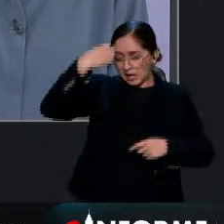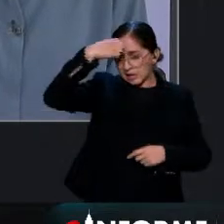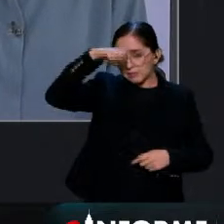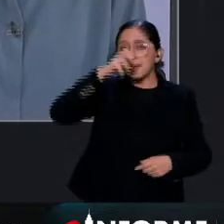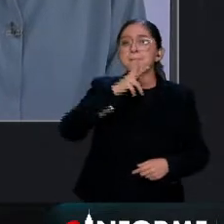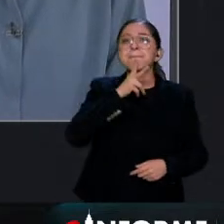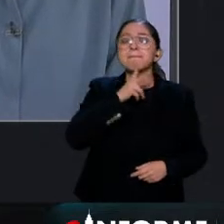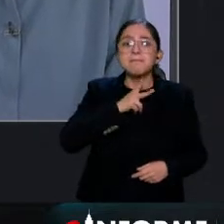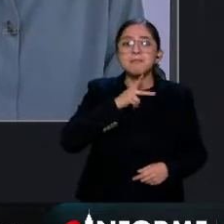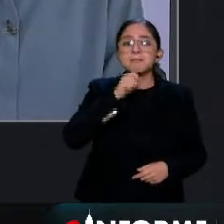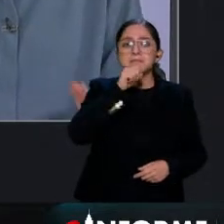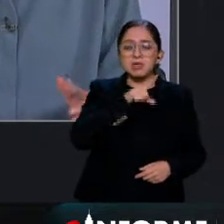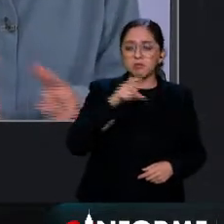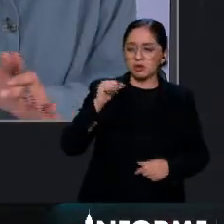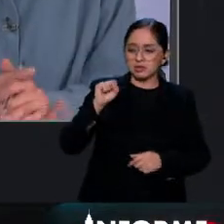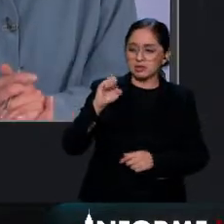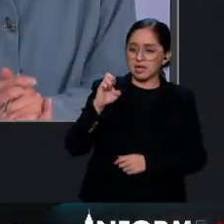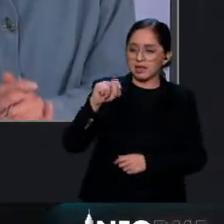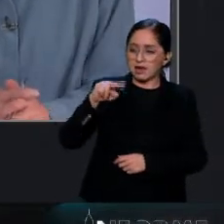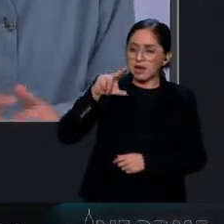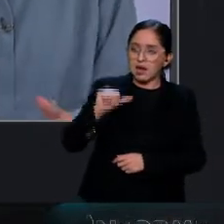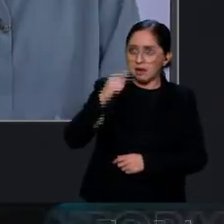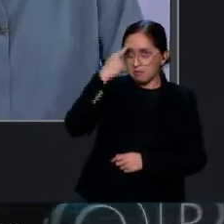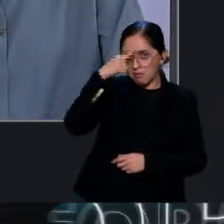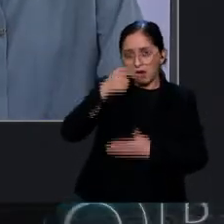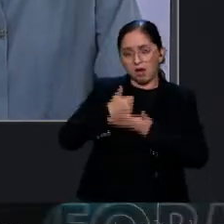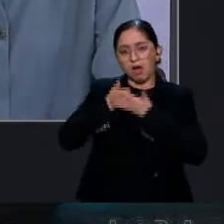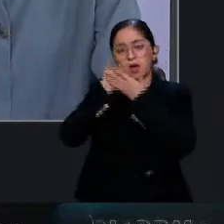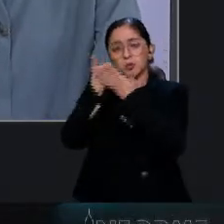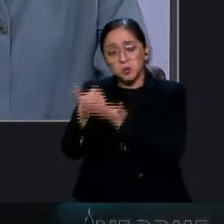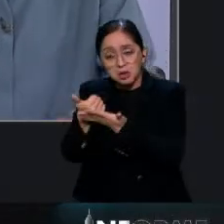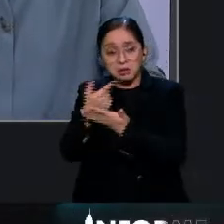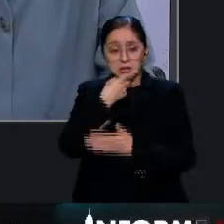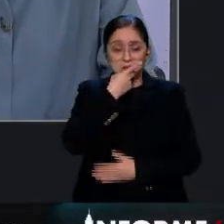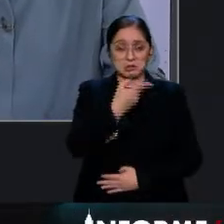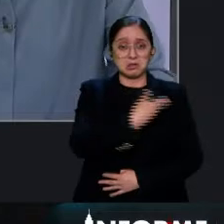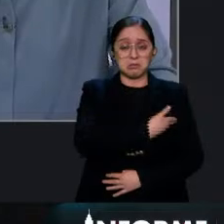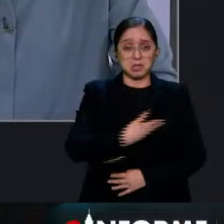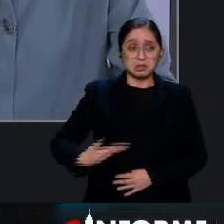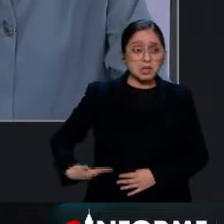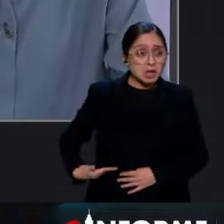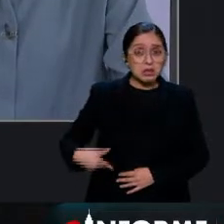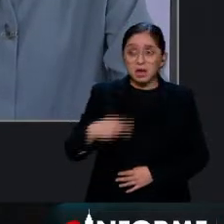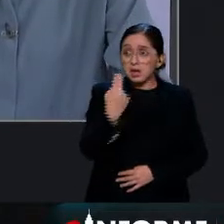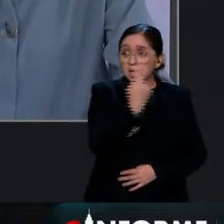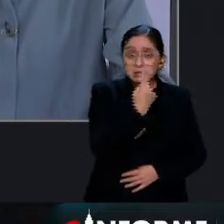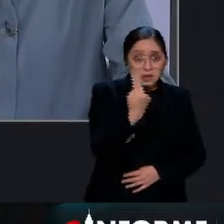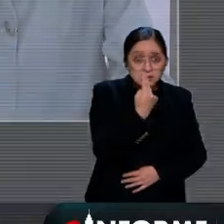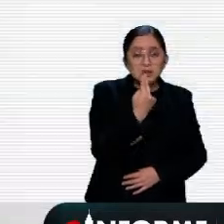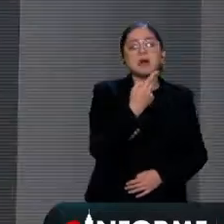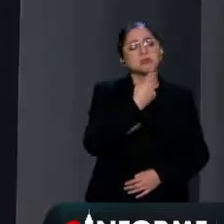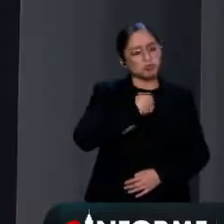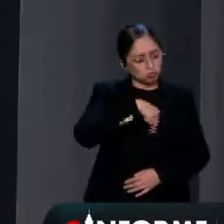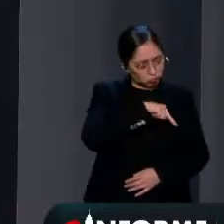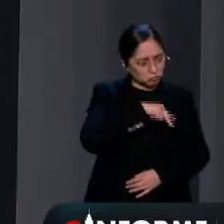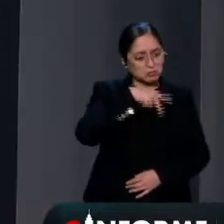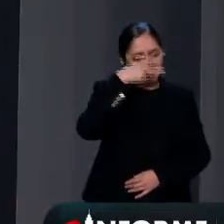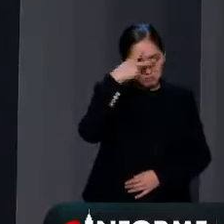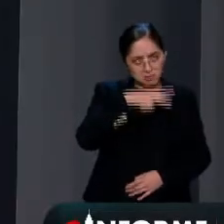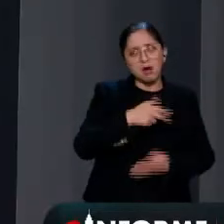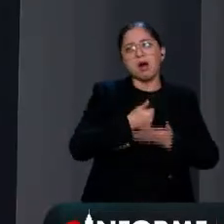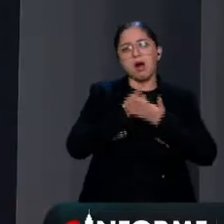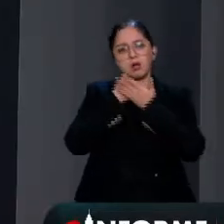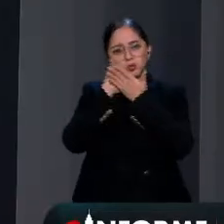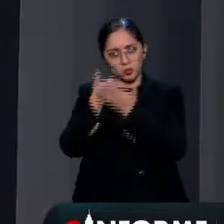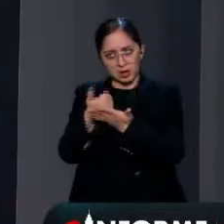la Secretaría de la Defensa Nacional. El presidente López Obrador señaló que si es necesario se continuará ayudando a Cuba con esta labor.